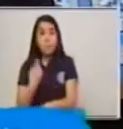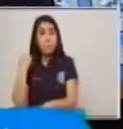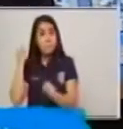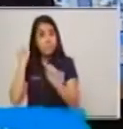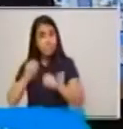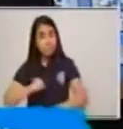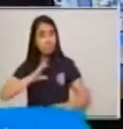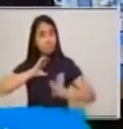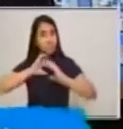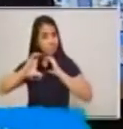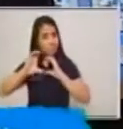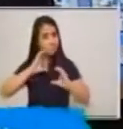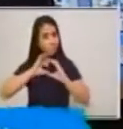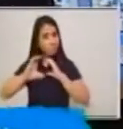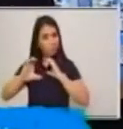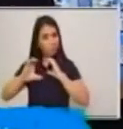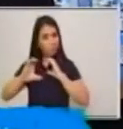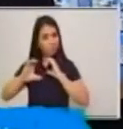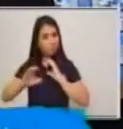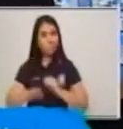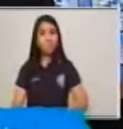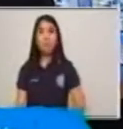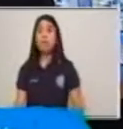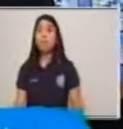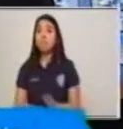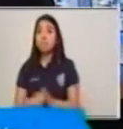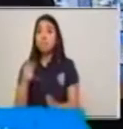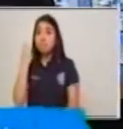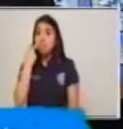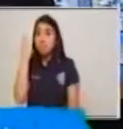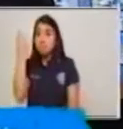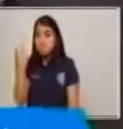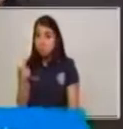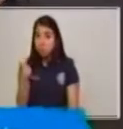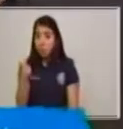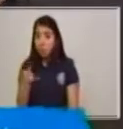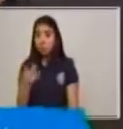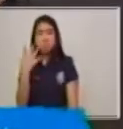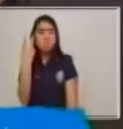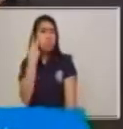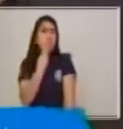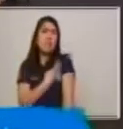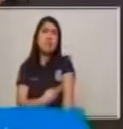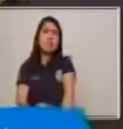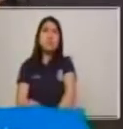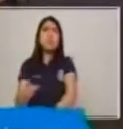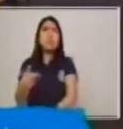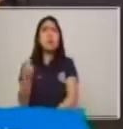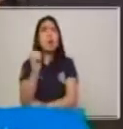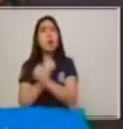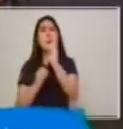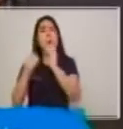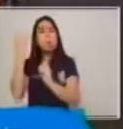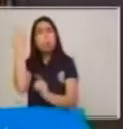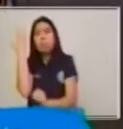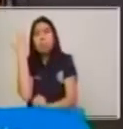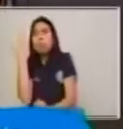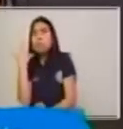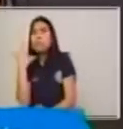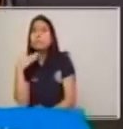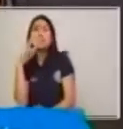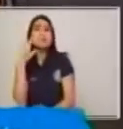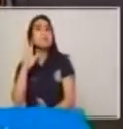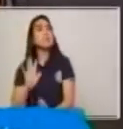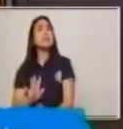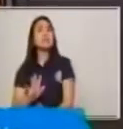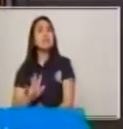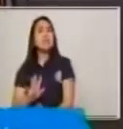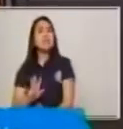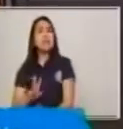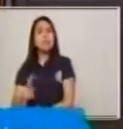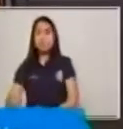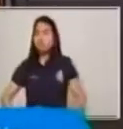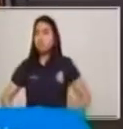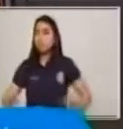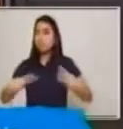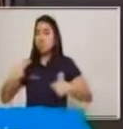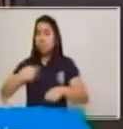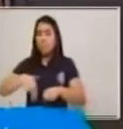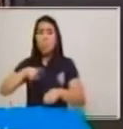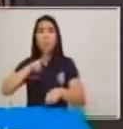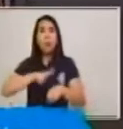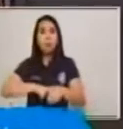historieta o en la vida diaria, nosotros ponemos en práctica la comunicación